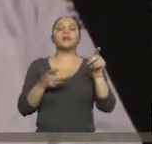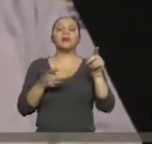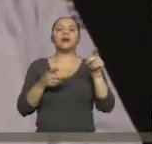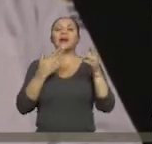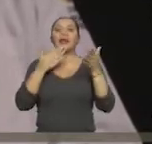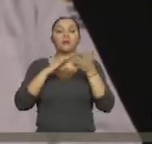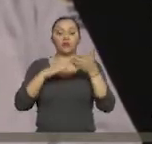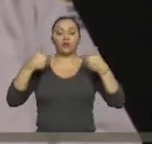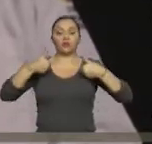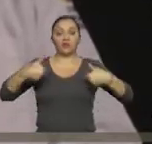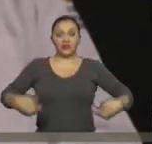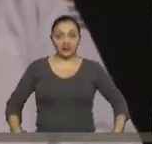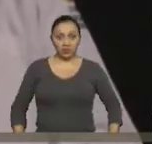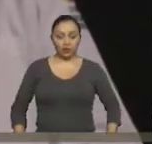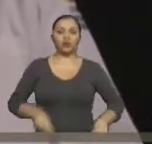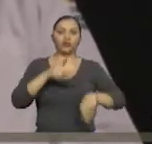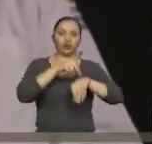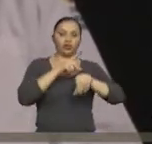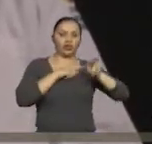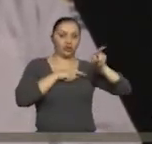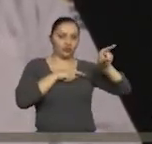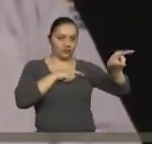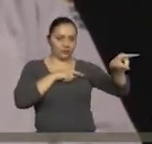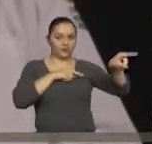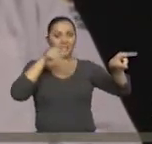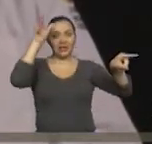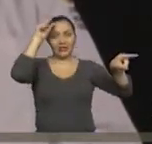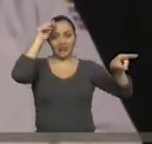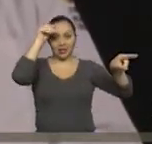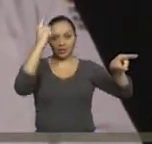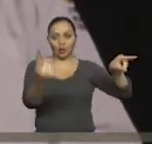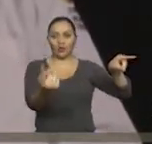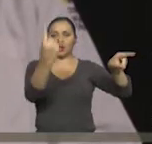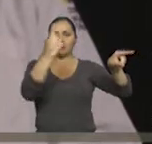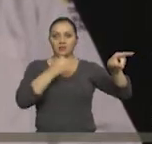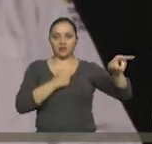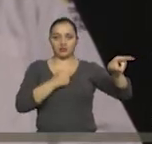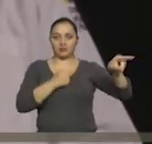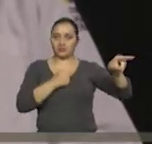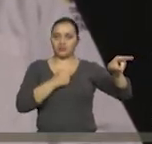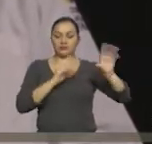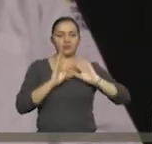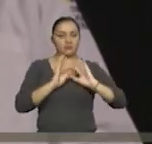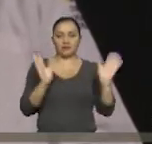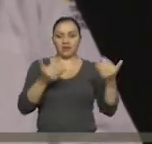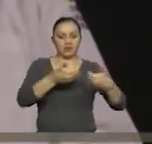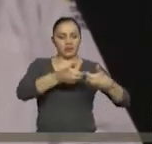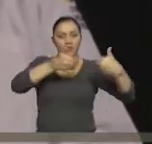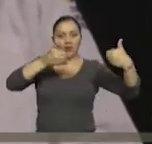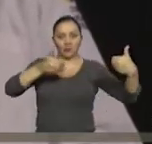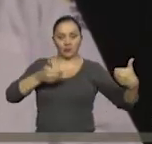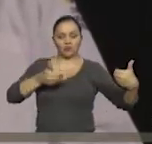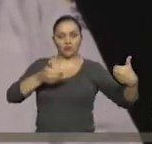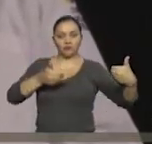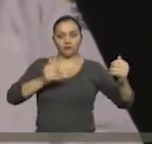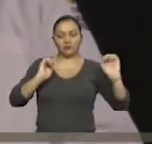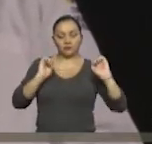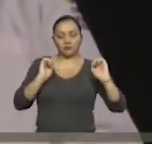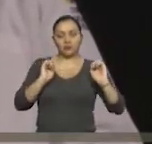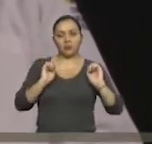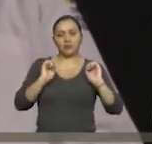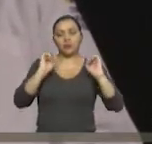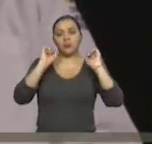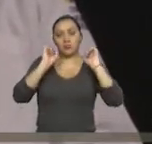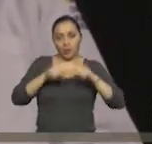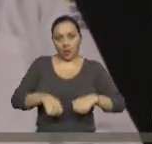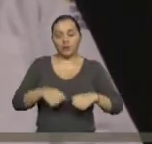físico, realmente al médico, o si es que es intelectual o mental, me mandan a mí en este caso. Ajá, se puede valorar. Yo, en la